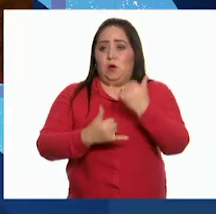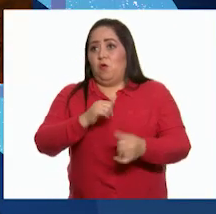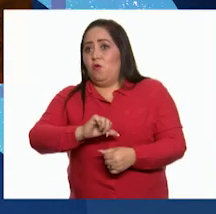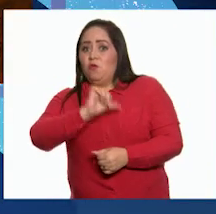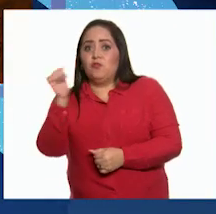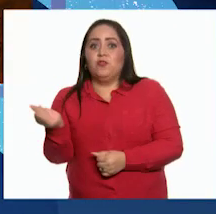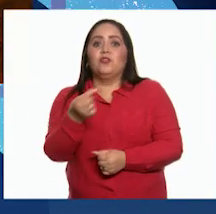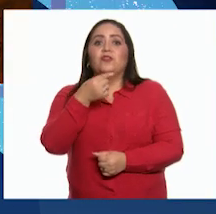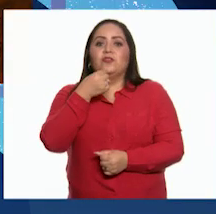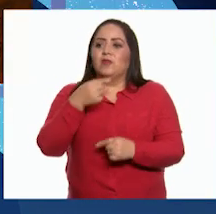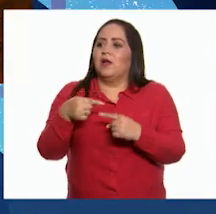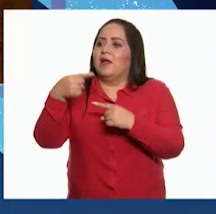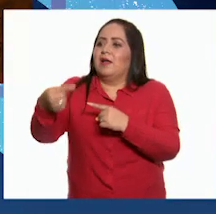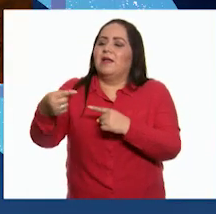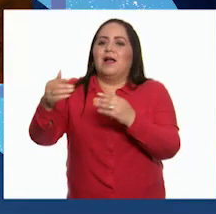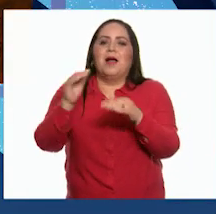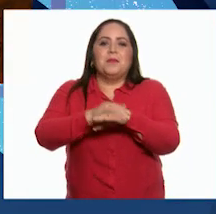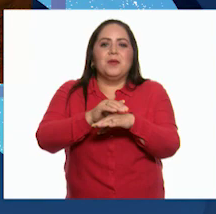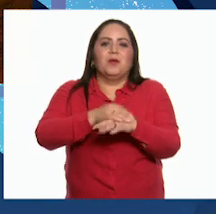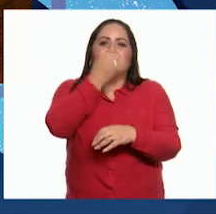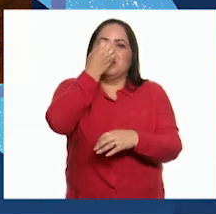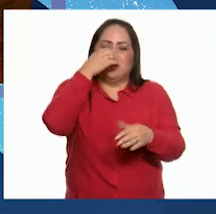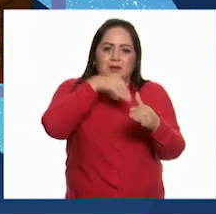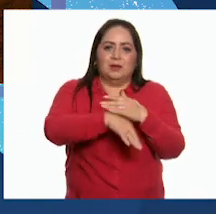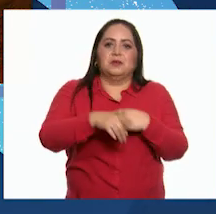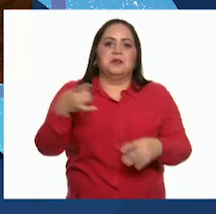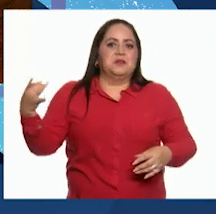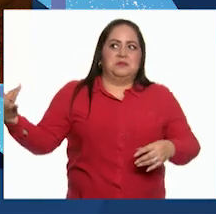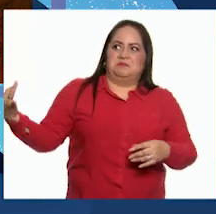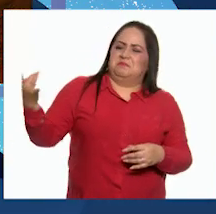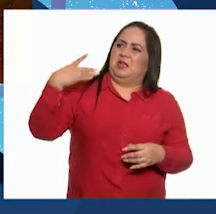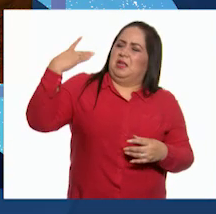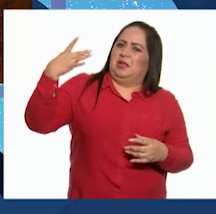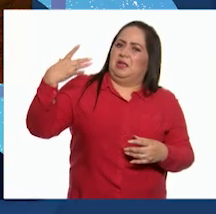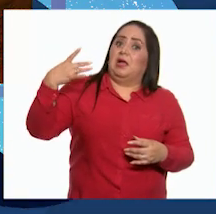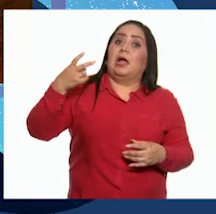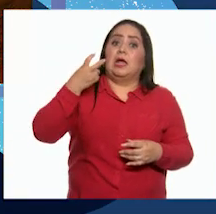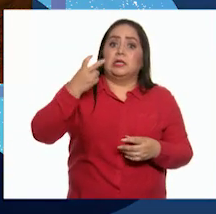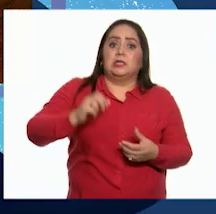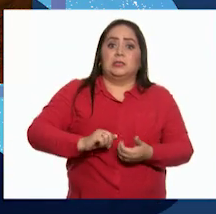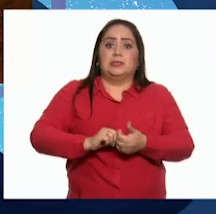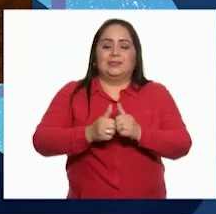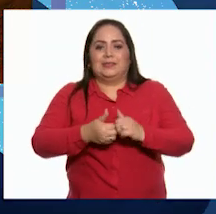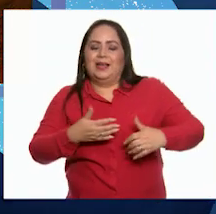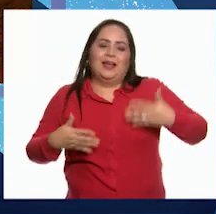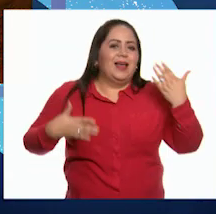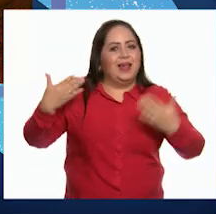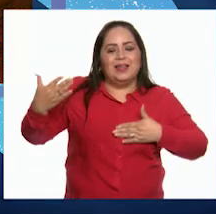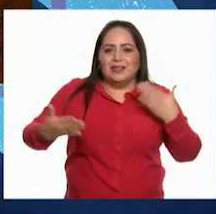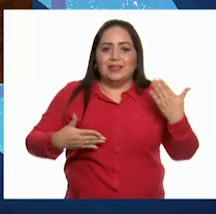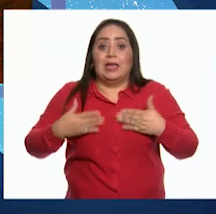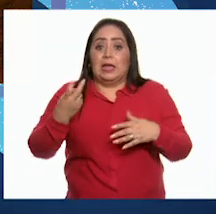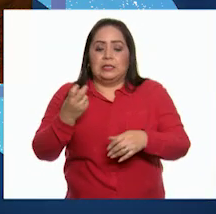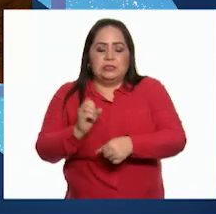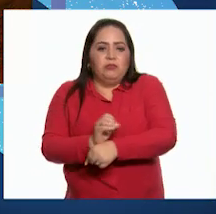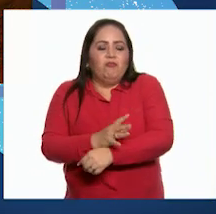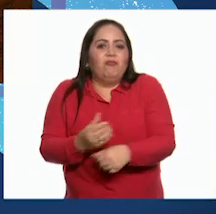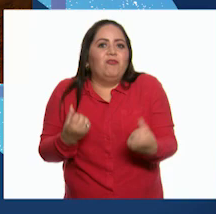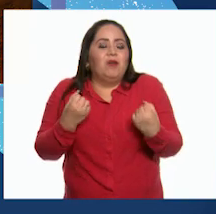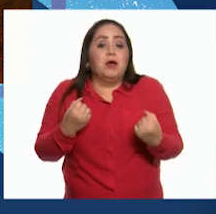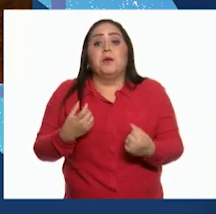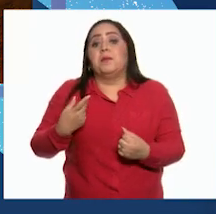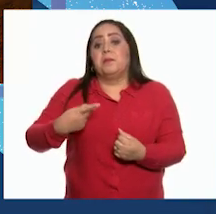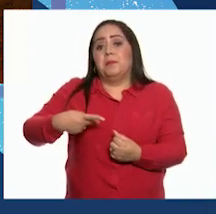niños de otra cuadra o de otro salón, les ganaron. Y eso provocó mucha alegría, una emoción fuerte,